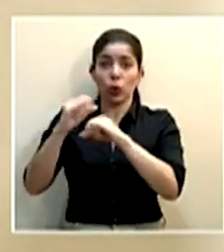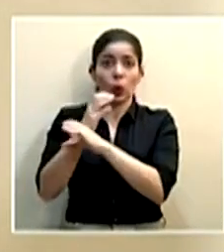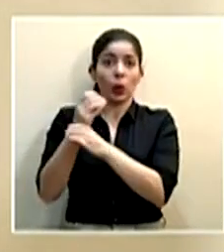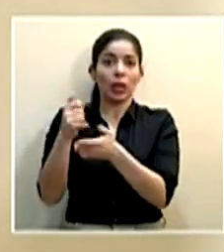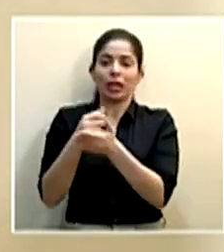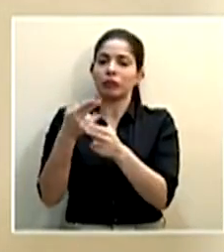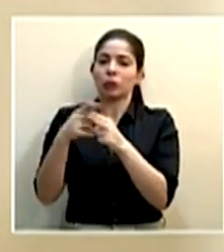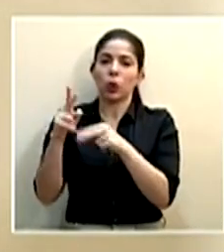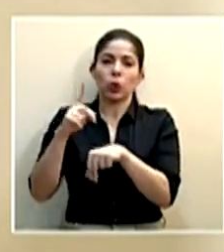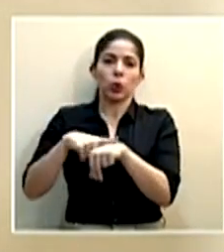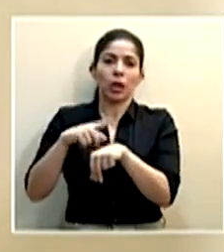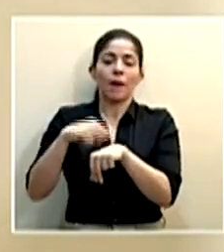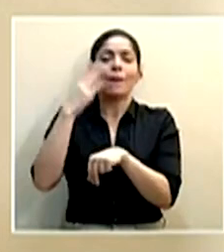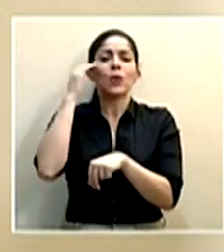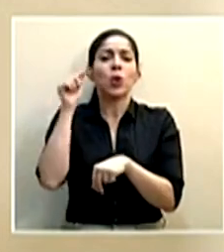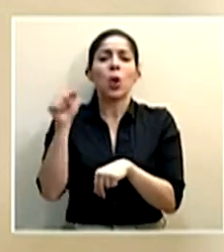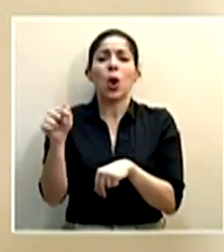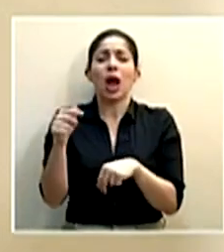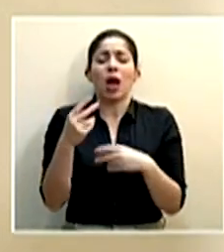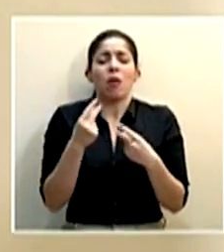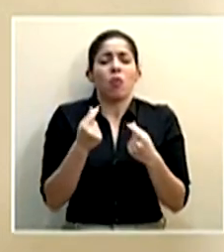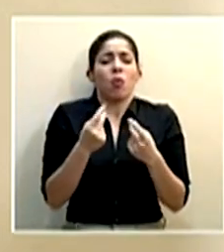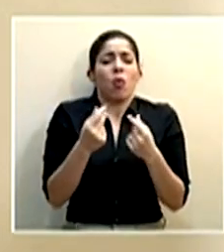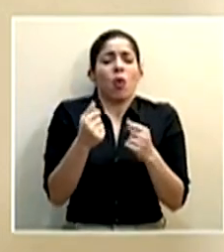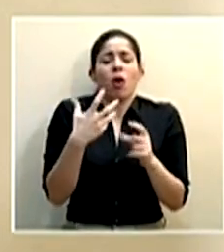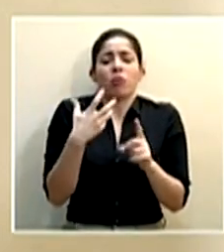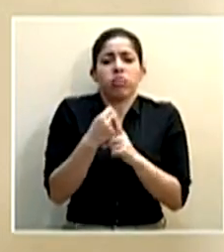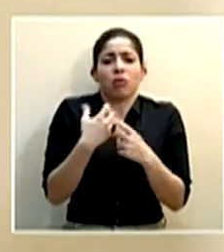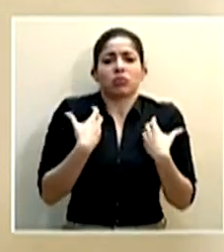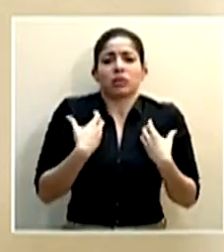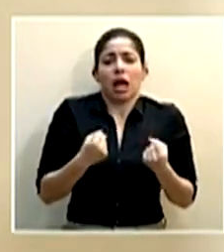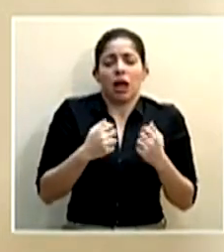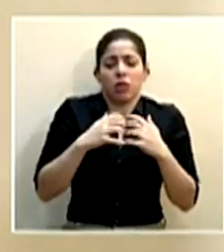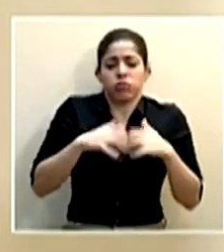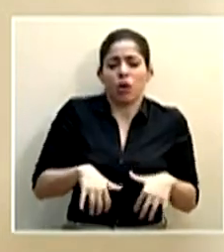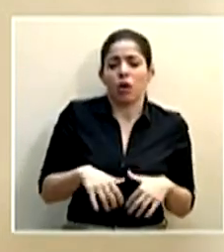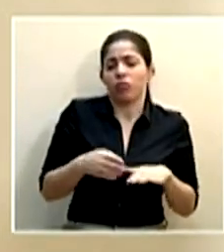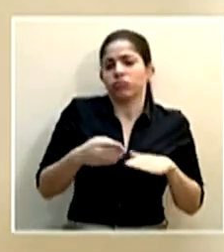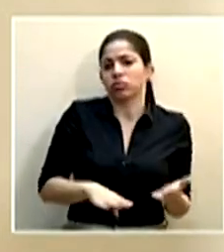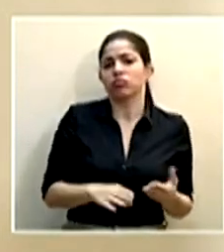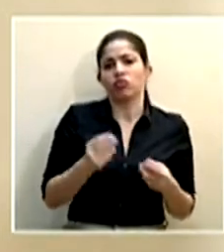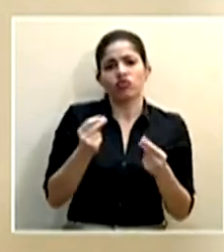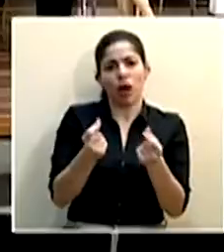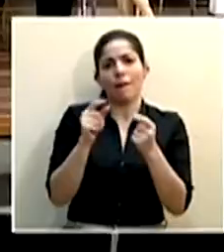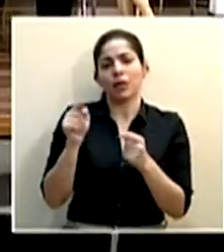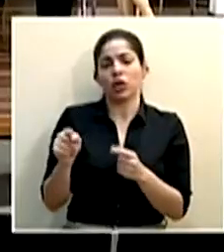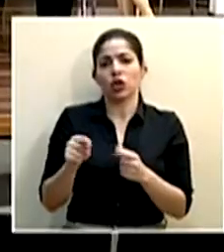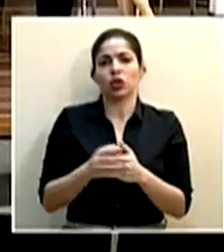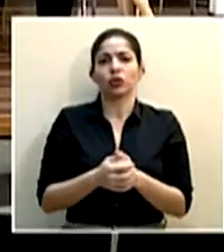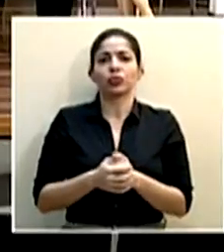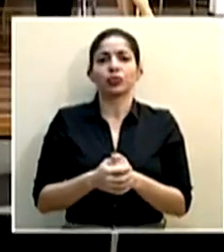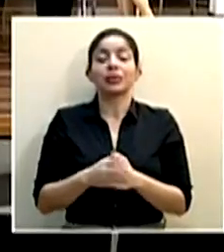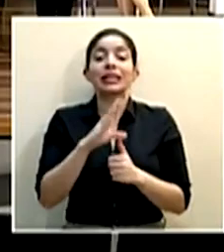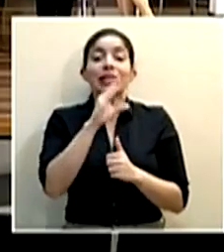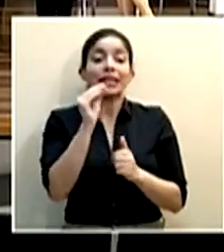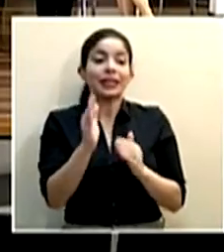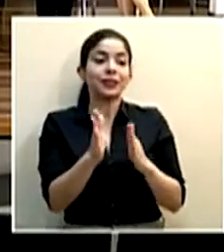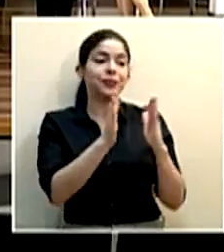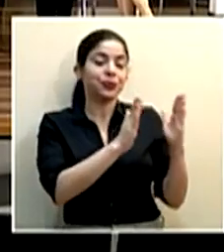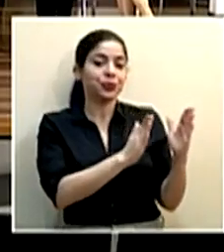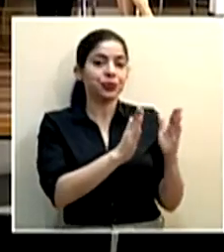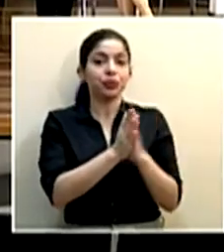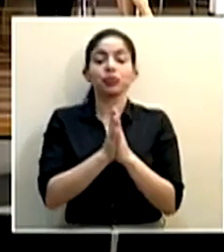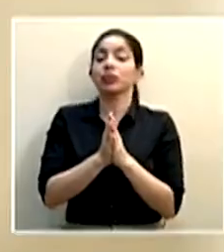intensivos, porque sí tuvo una evolución muy torpida de su salud, y rápidamente, pues, lamentablemente falleció. Y con respecto a